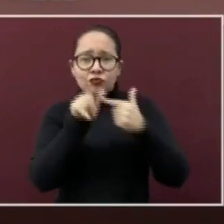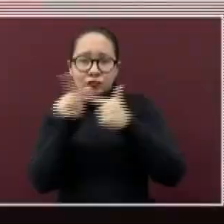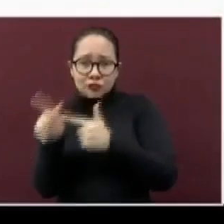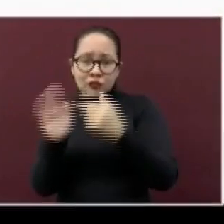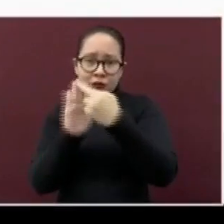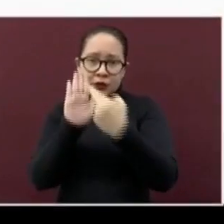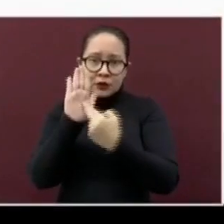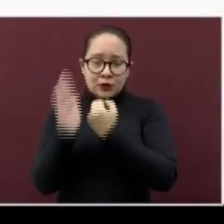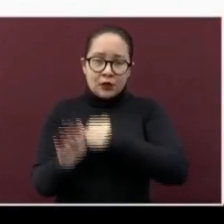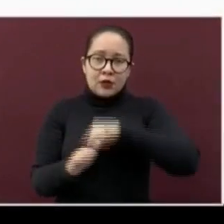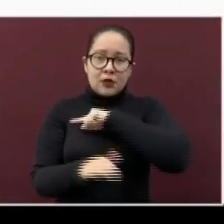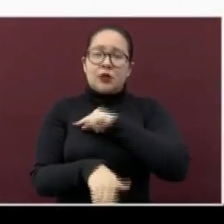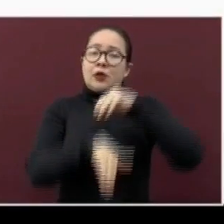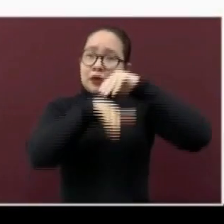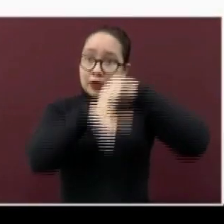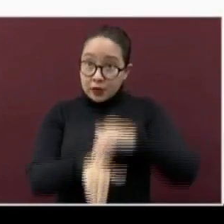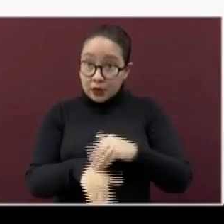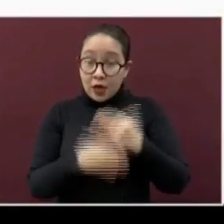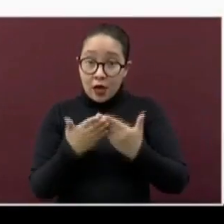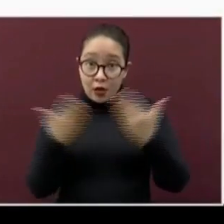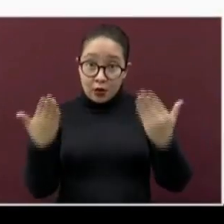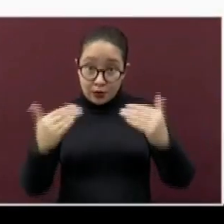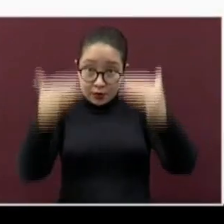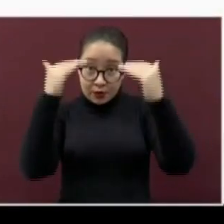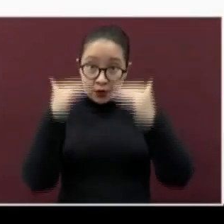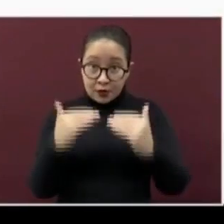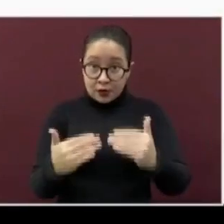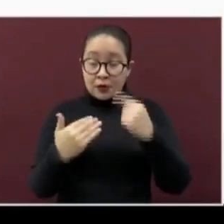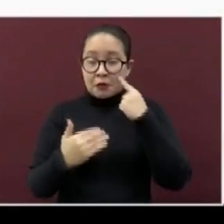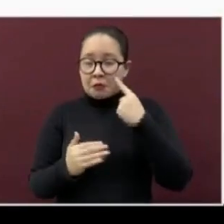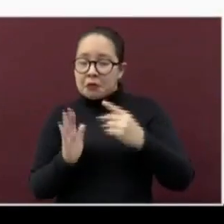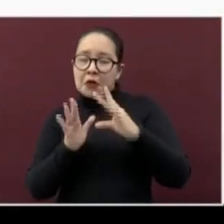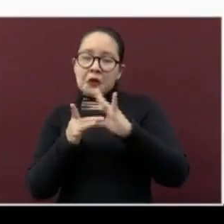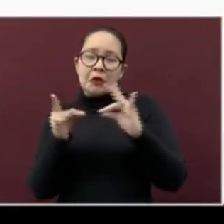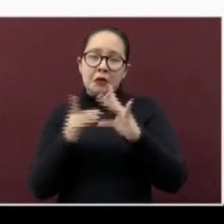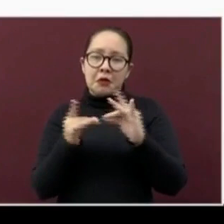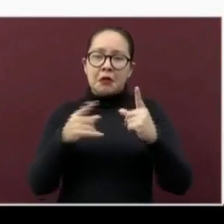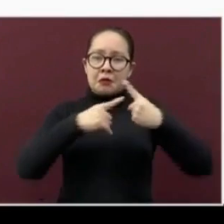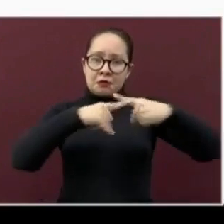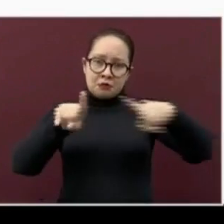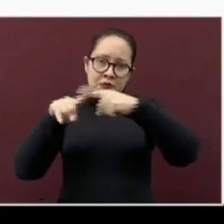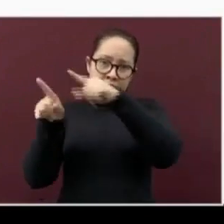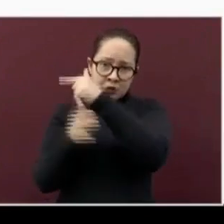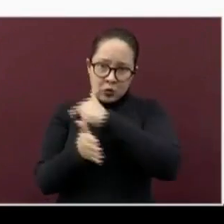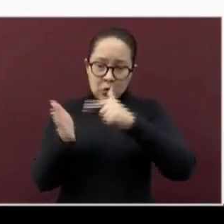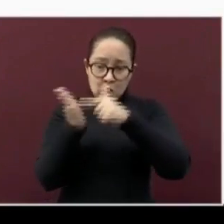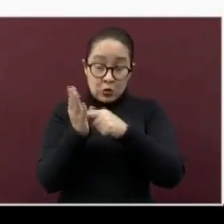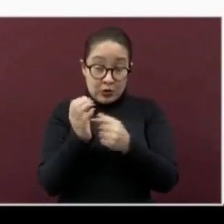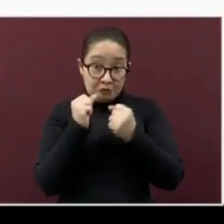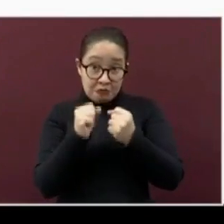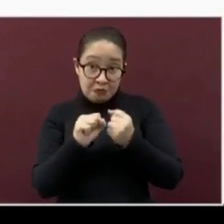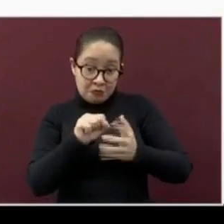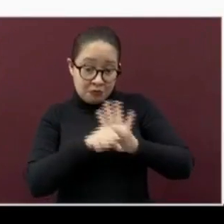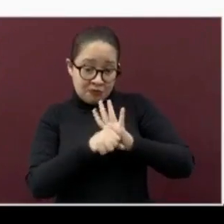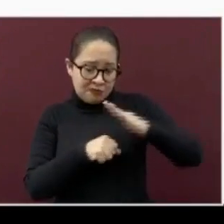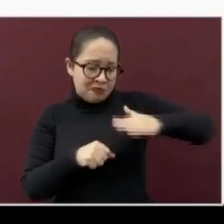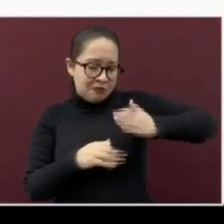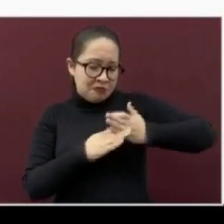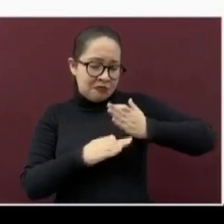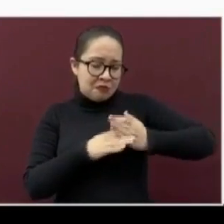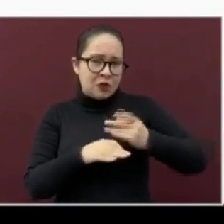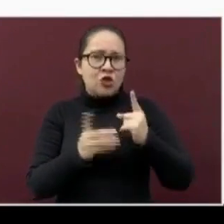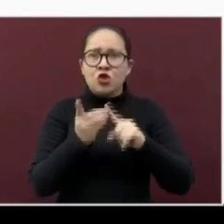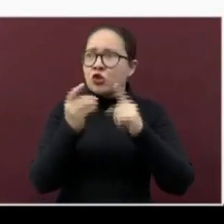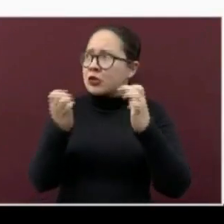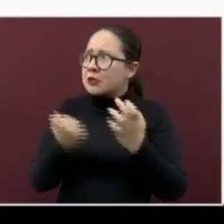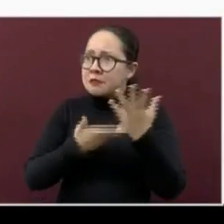protección. A continuación, les mostramos los municipios en donde se han identificado los pacientes que recién desarrollaron